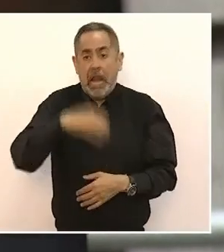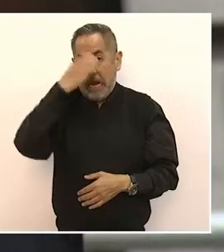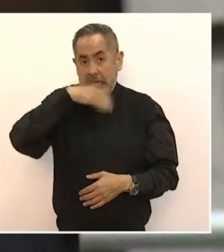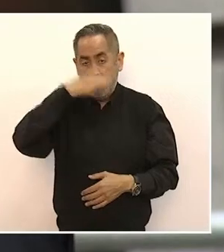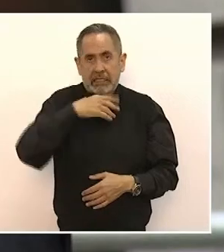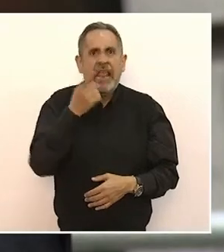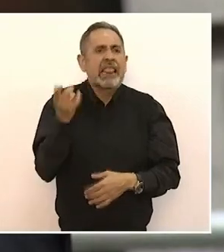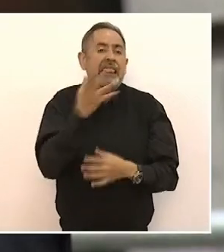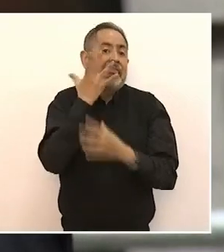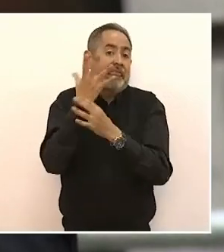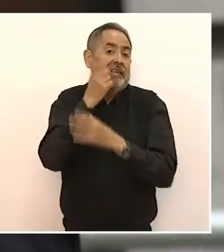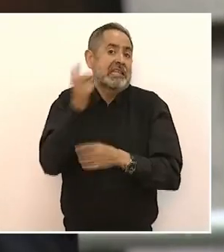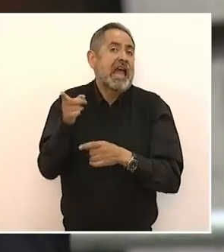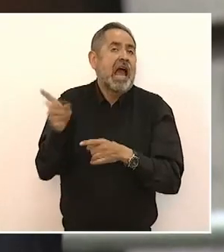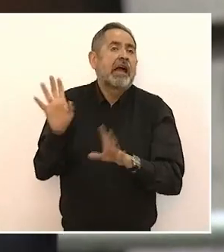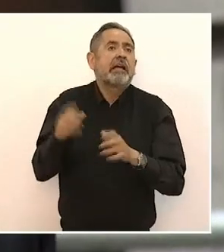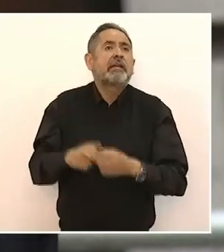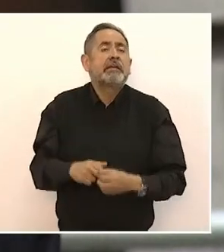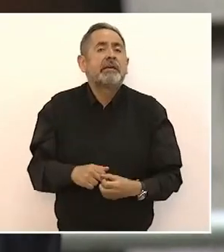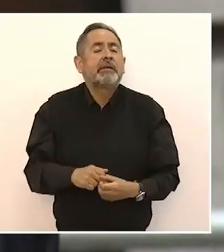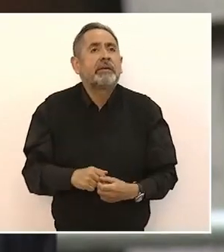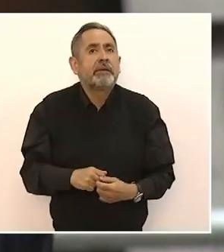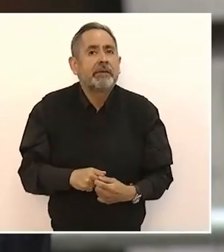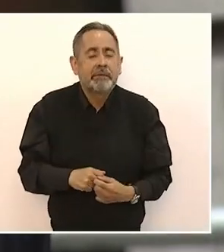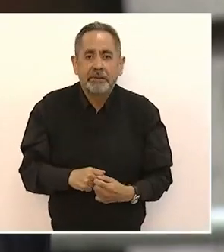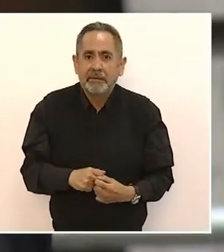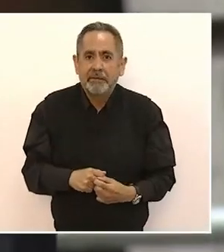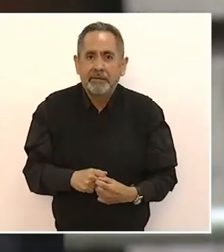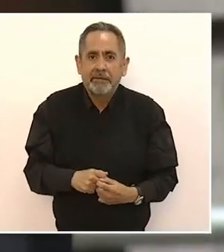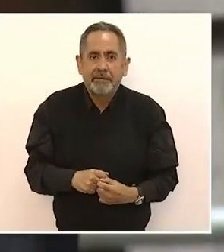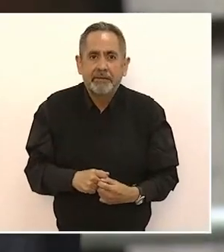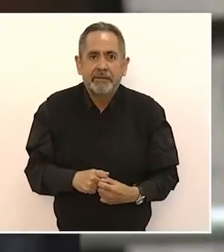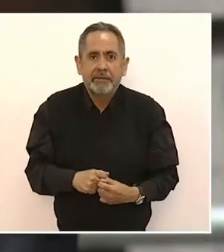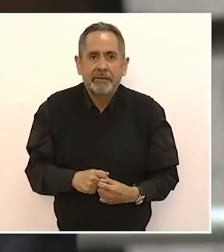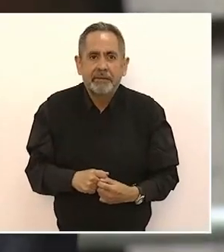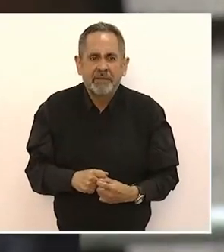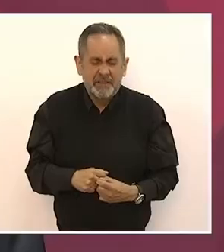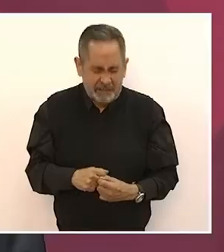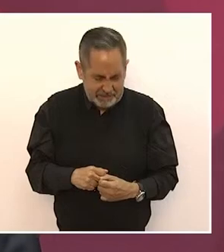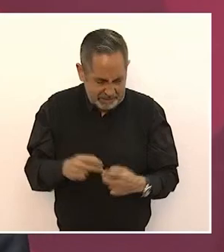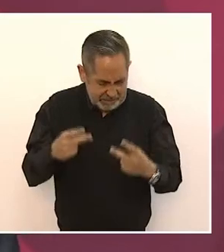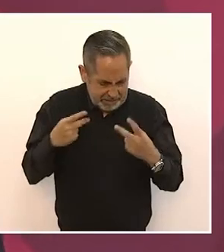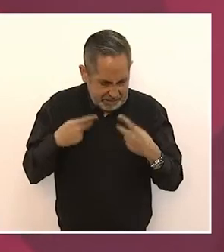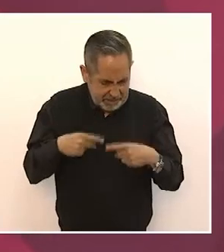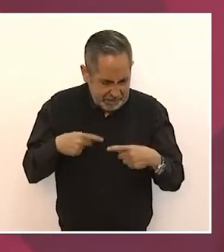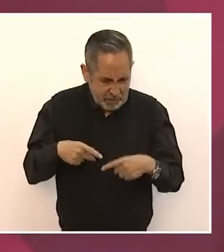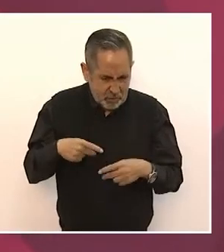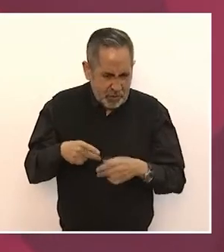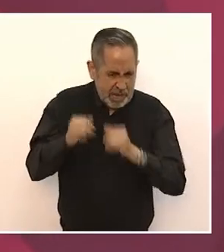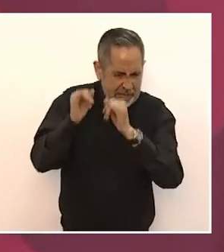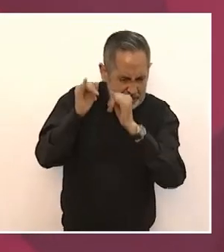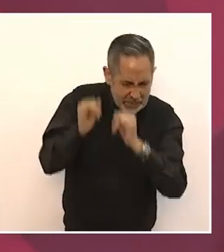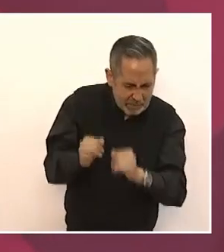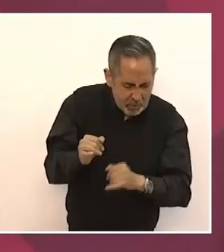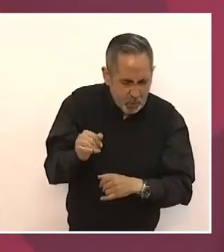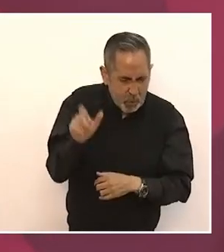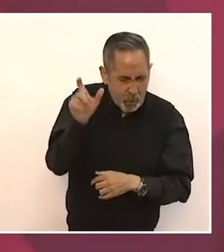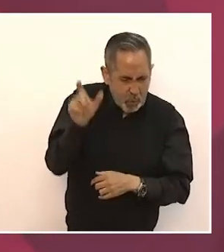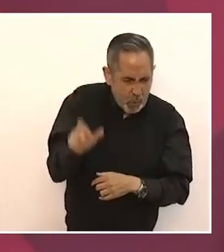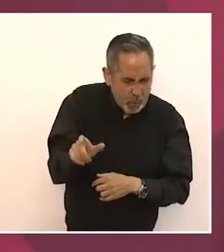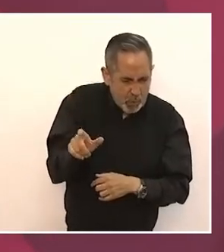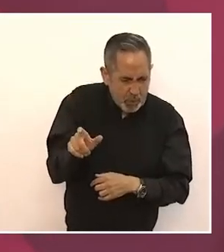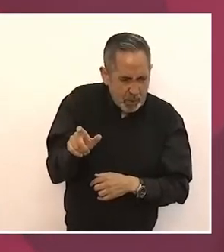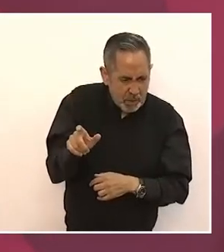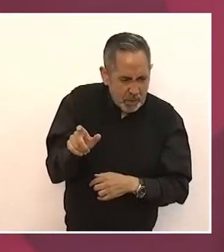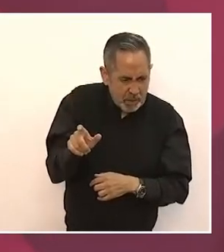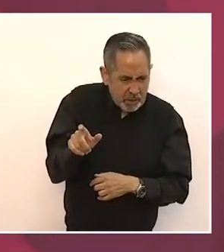persona, individuo que